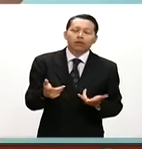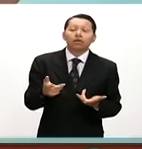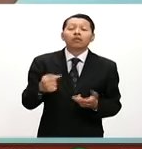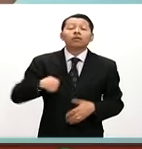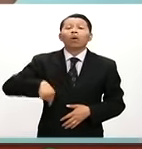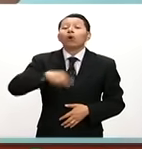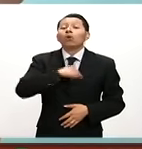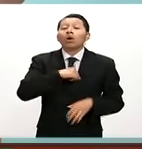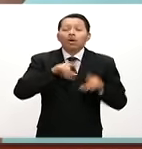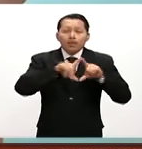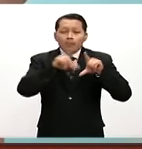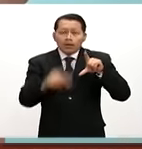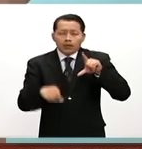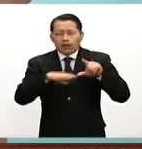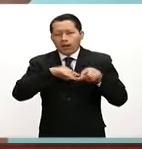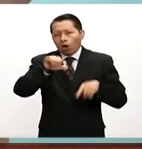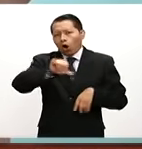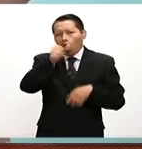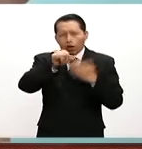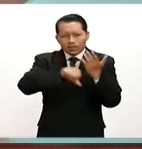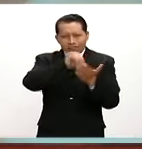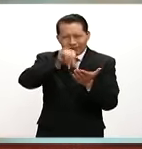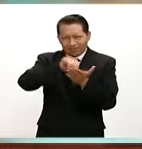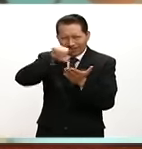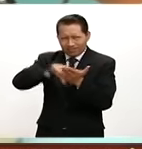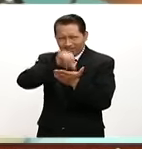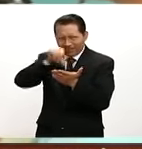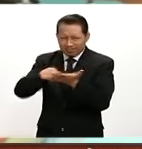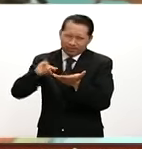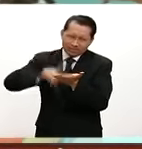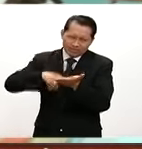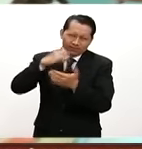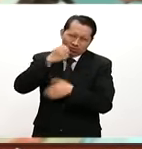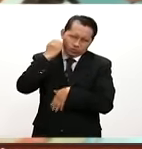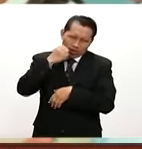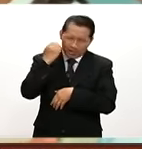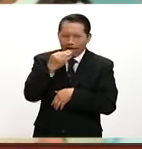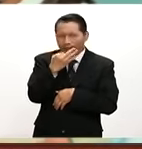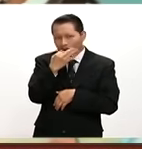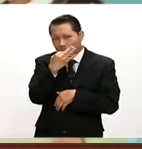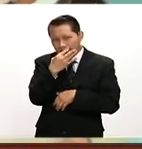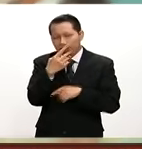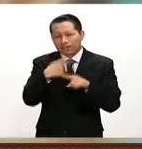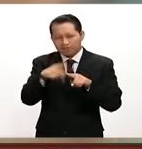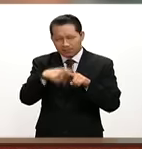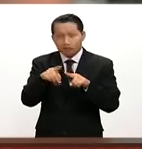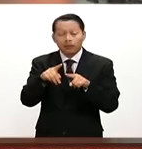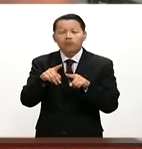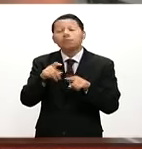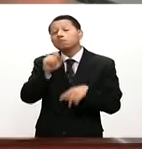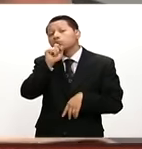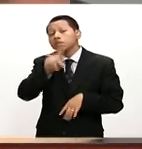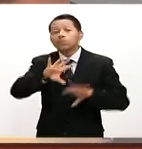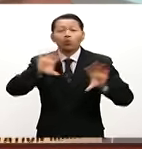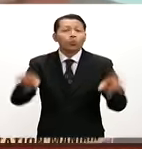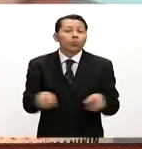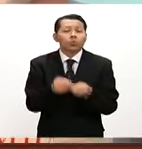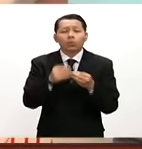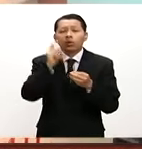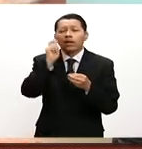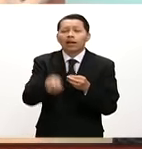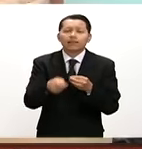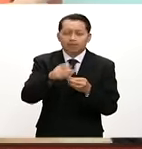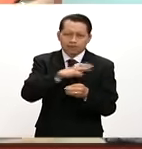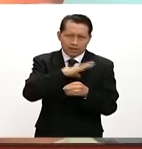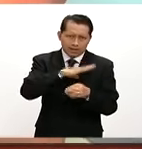contamos con 11 centros de simulación en nuestras distintas escuelas de medicina. Estos en conjunto suman uno de los